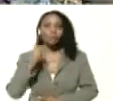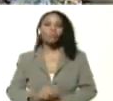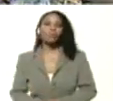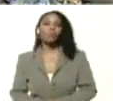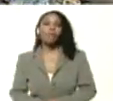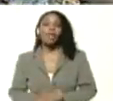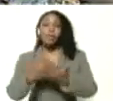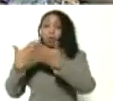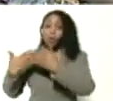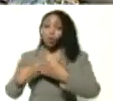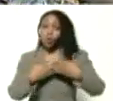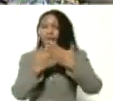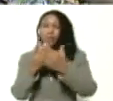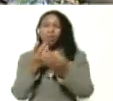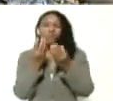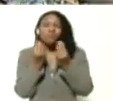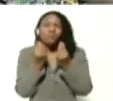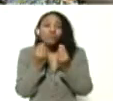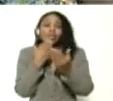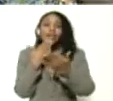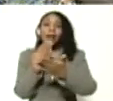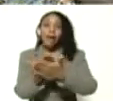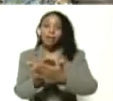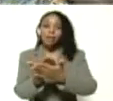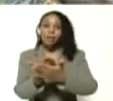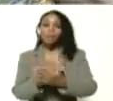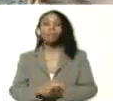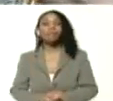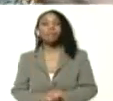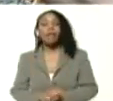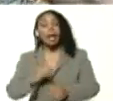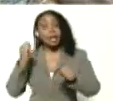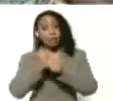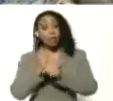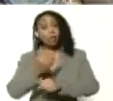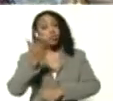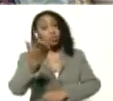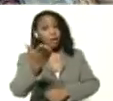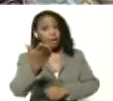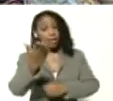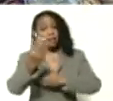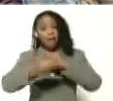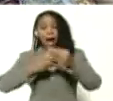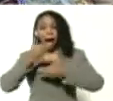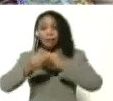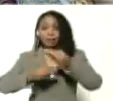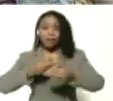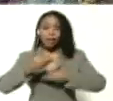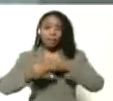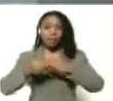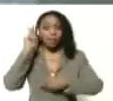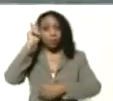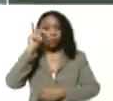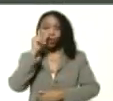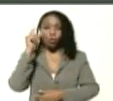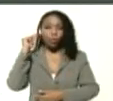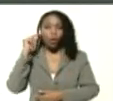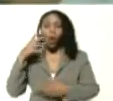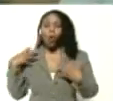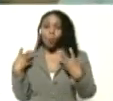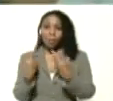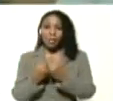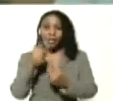de los estudiantes, mucho agradecimiento, la labor que ustedes llevan adelante, profesoras, profesores, compañeros,